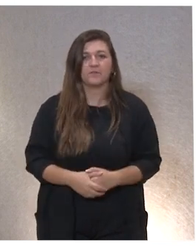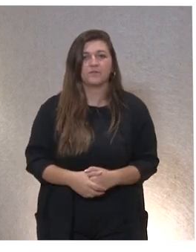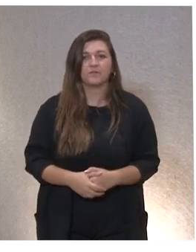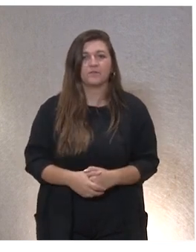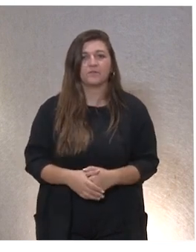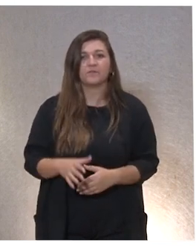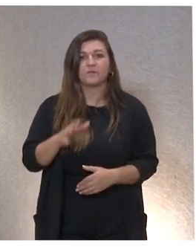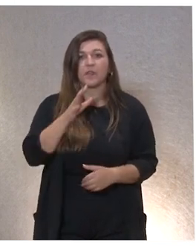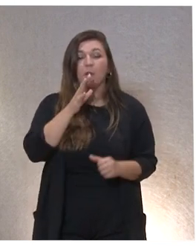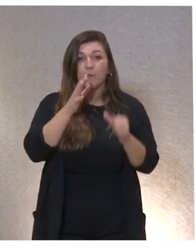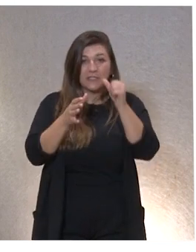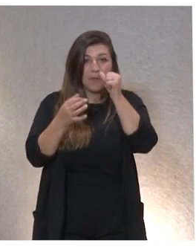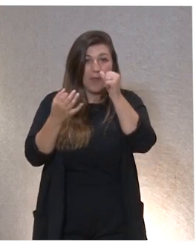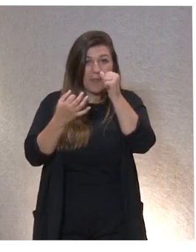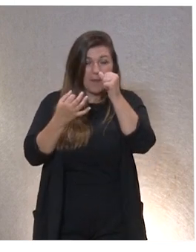Porque tengo que ir moviendo.